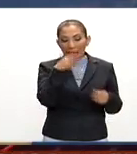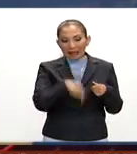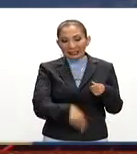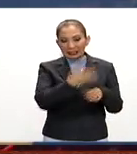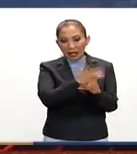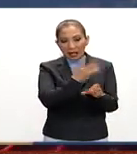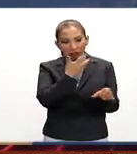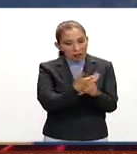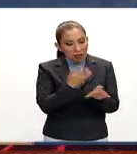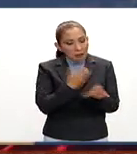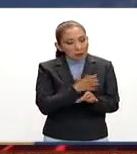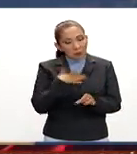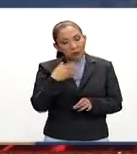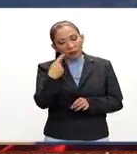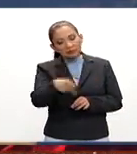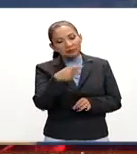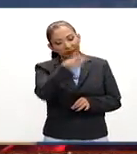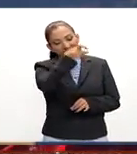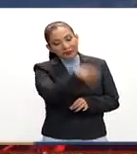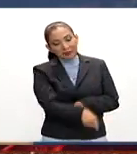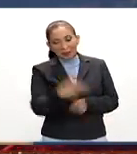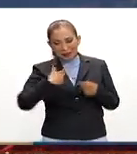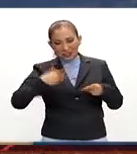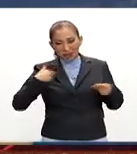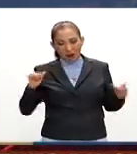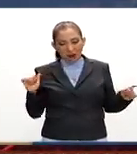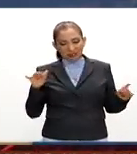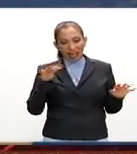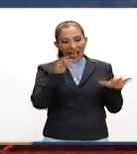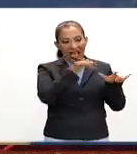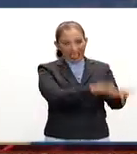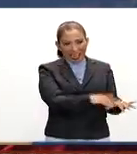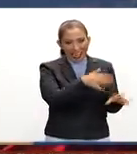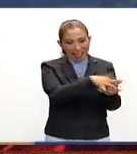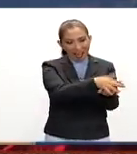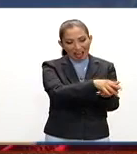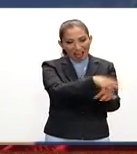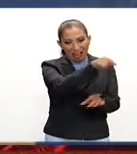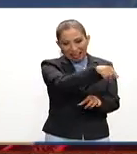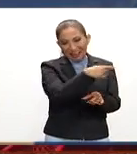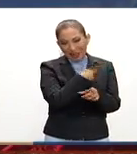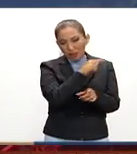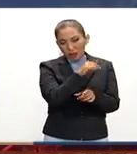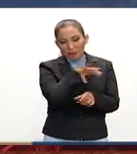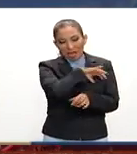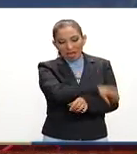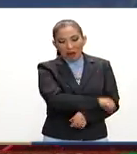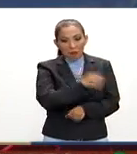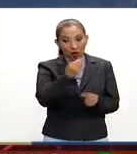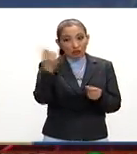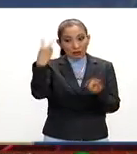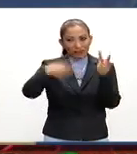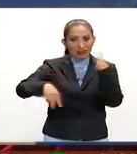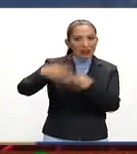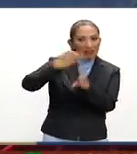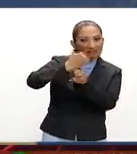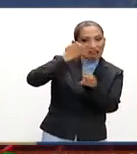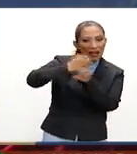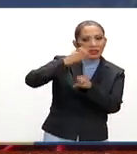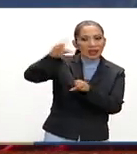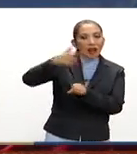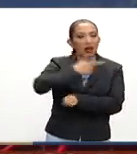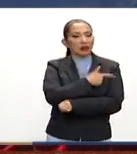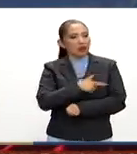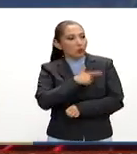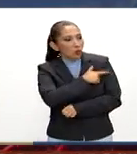de que por la naturaleza de sus seguidores, a quienes ya hemos escrito varias ocasiones, muchos de ellos vienen de estados donde les